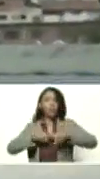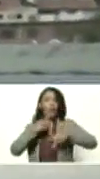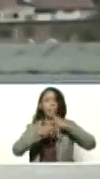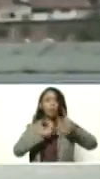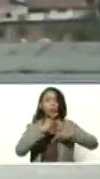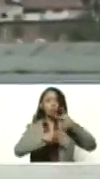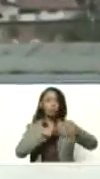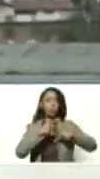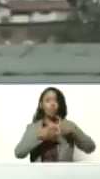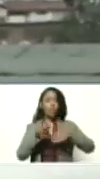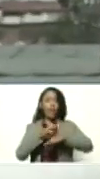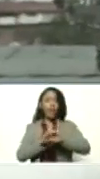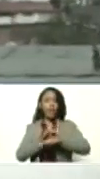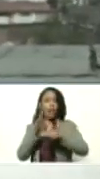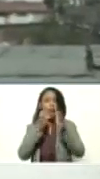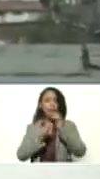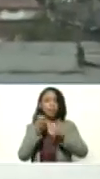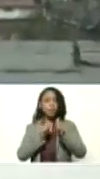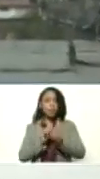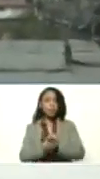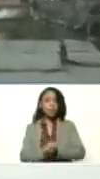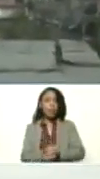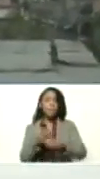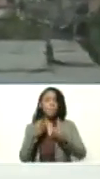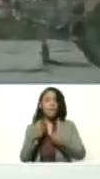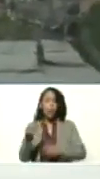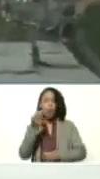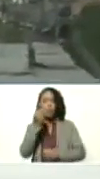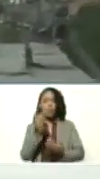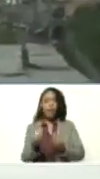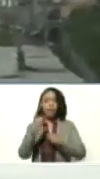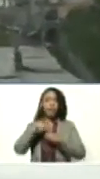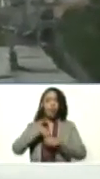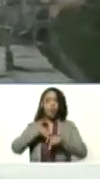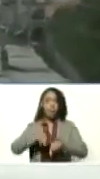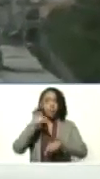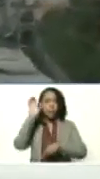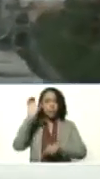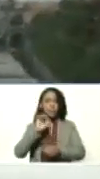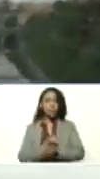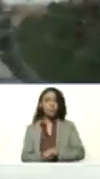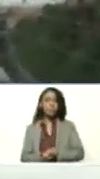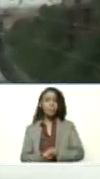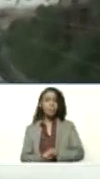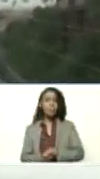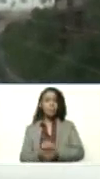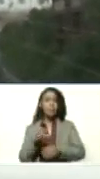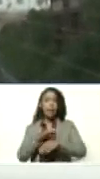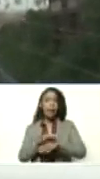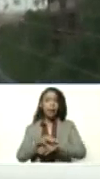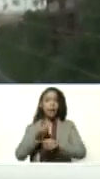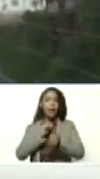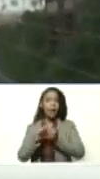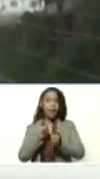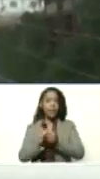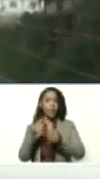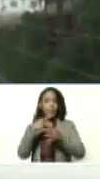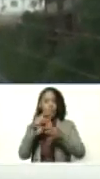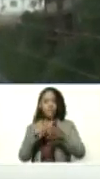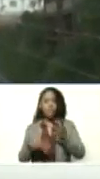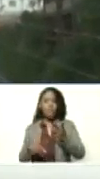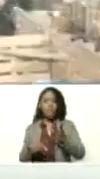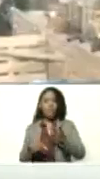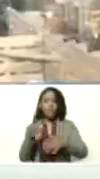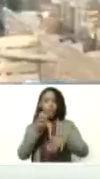de carne y de leche, para el consumo interno del país, carne, leche, queso derivado de la